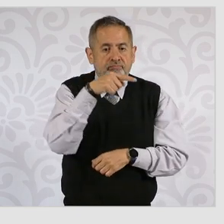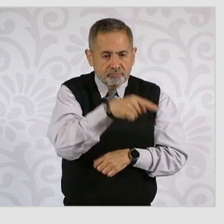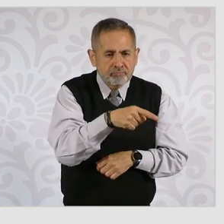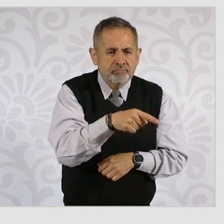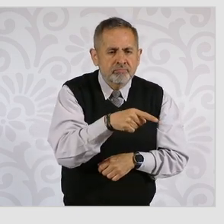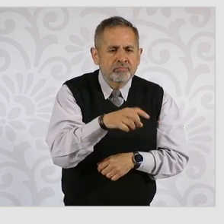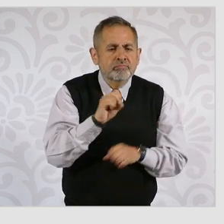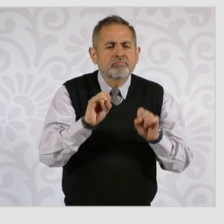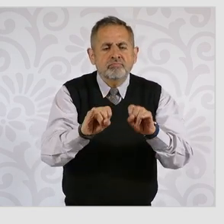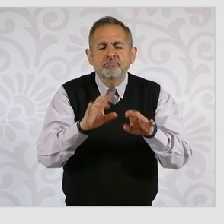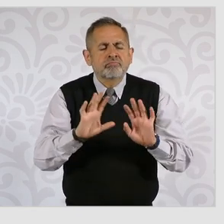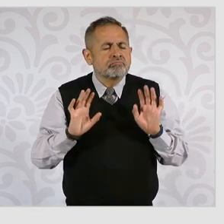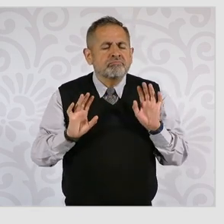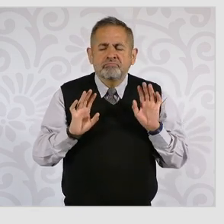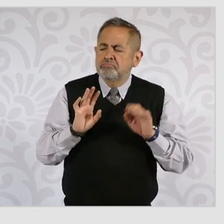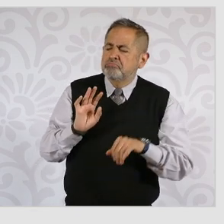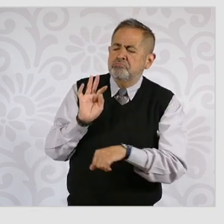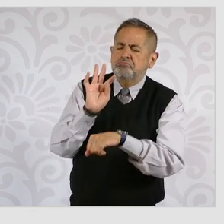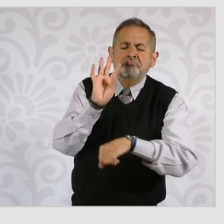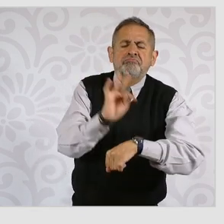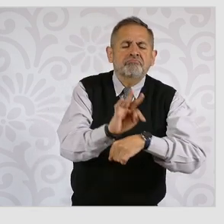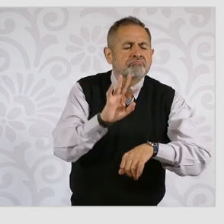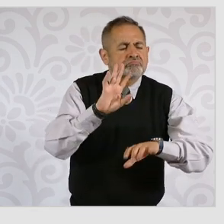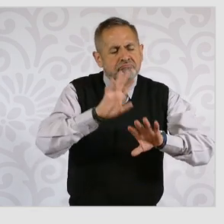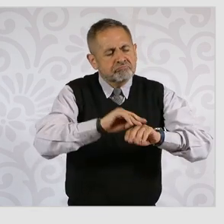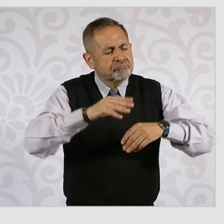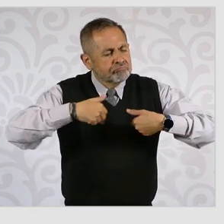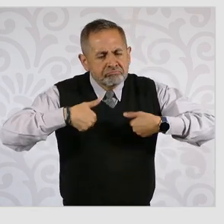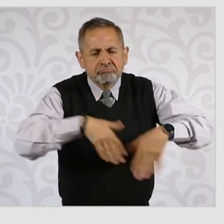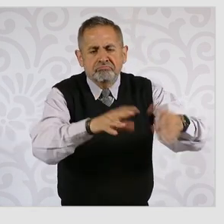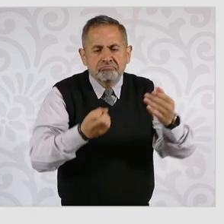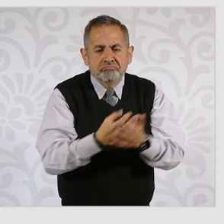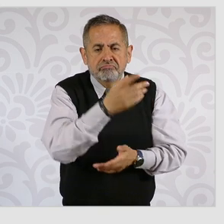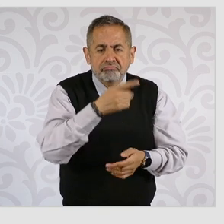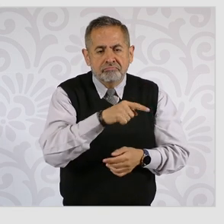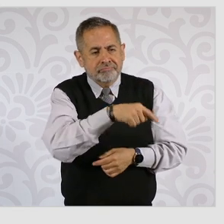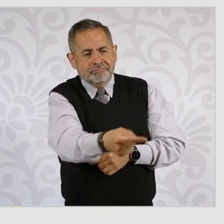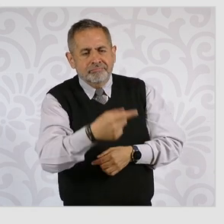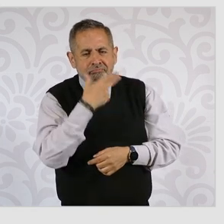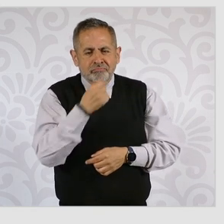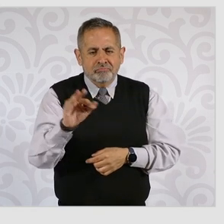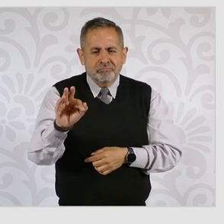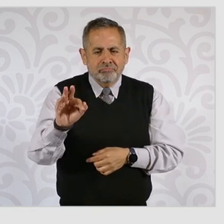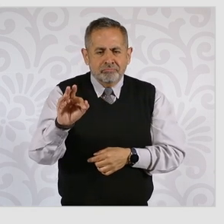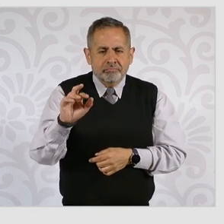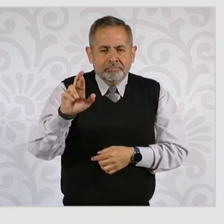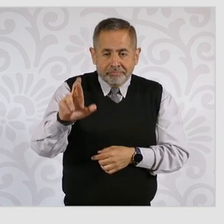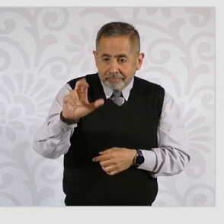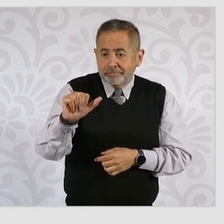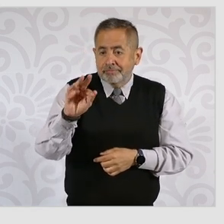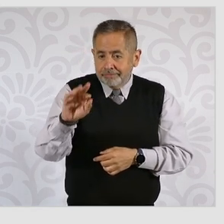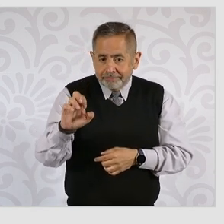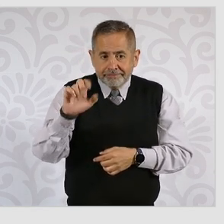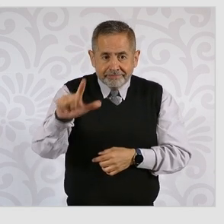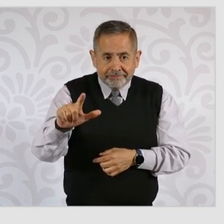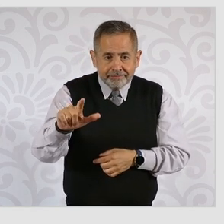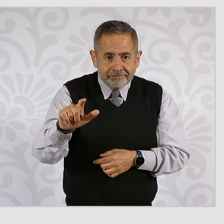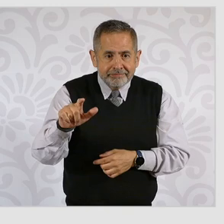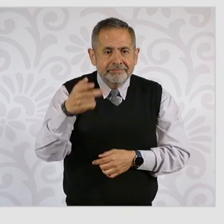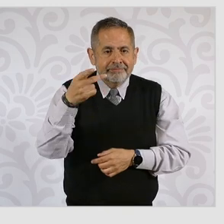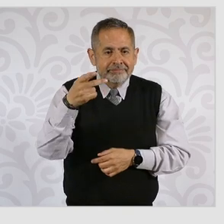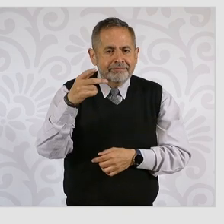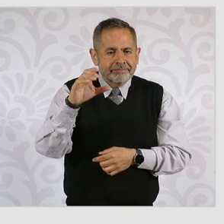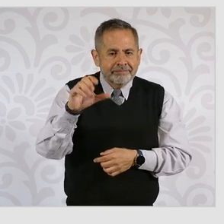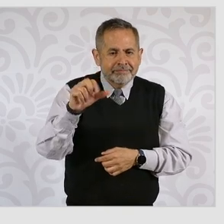concedió la suspensión de plano a Rafael Caro Quintero para que no fuera